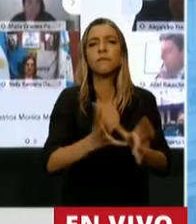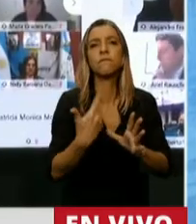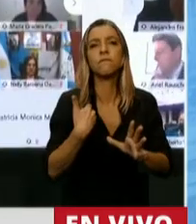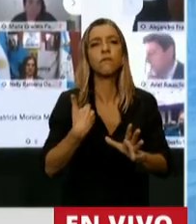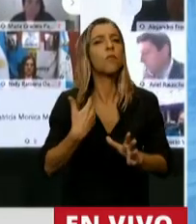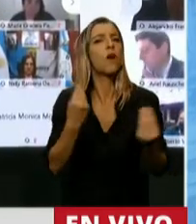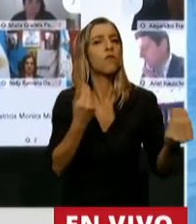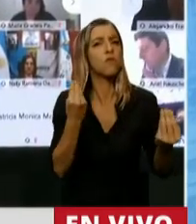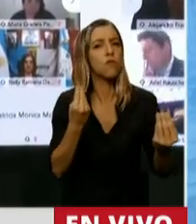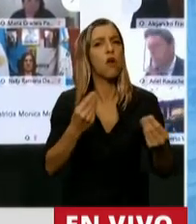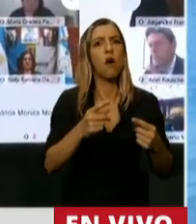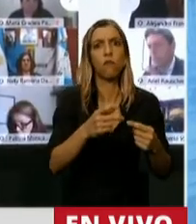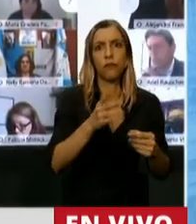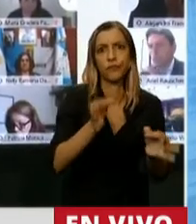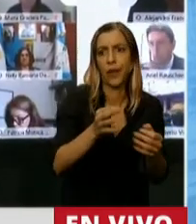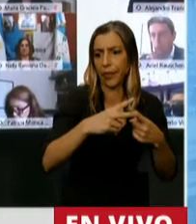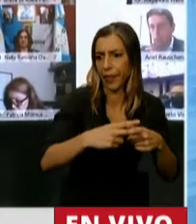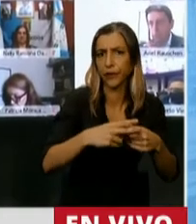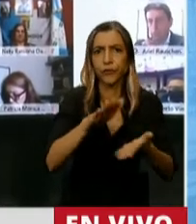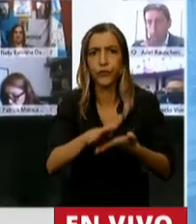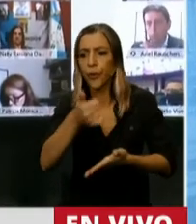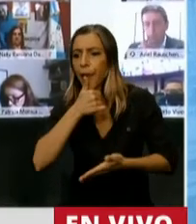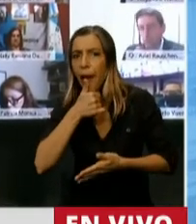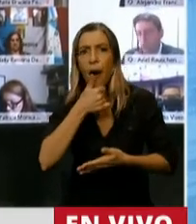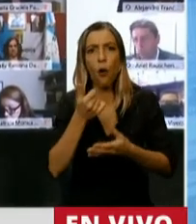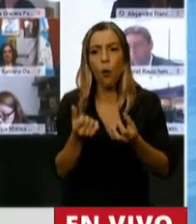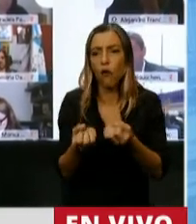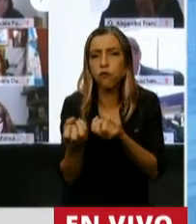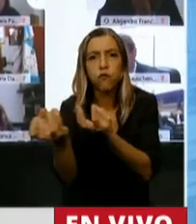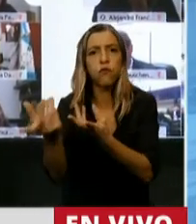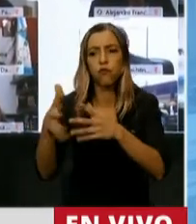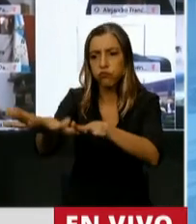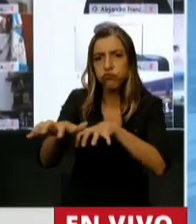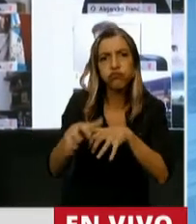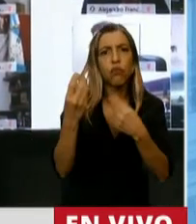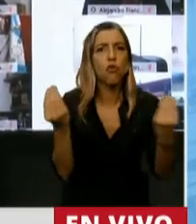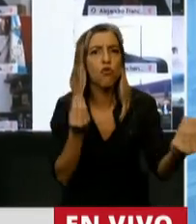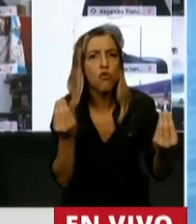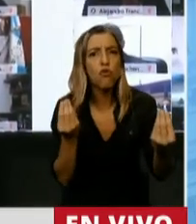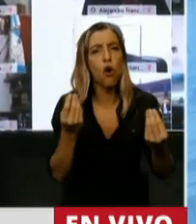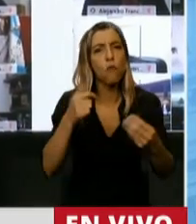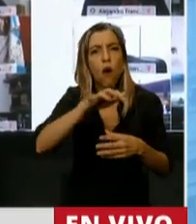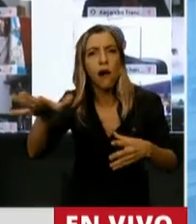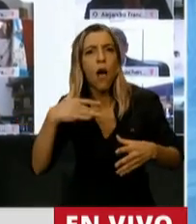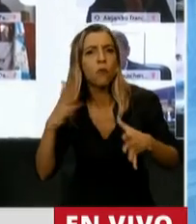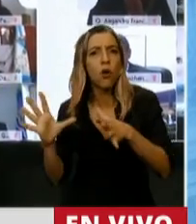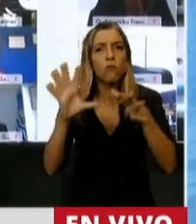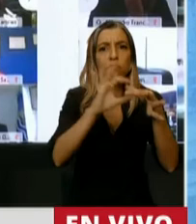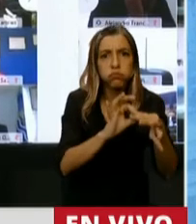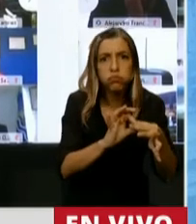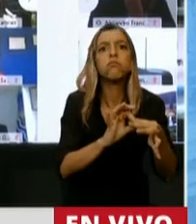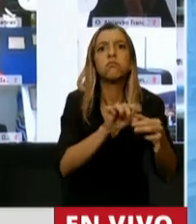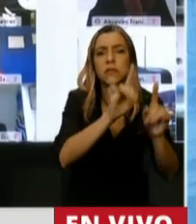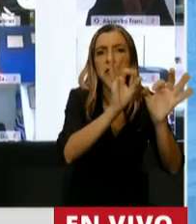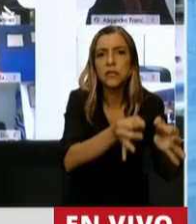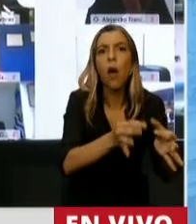técnico, del agua, del riego, del drenaje, de la producción agrícola, con los compromisos militantes y de gestión